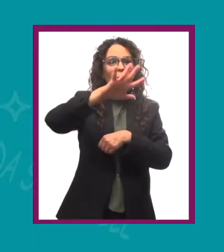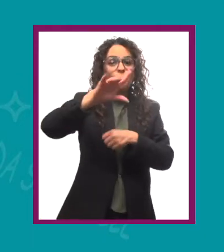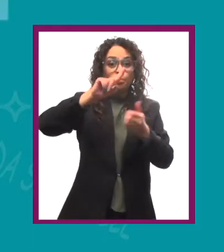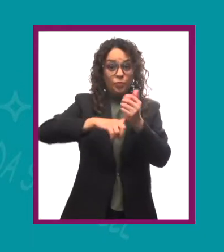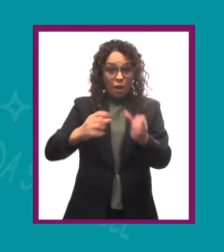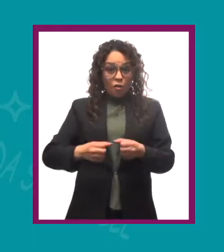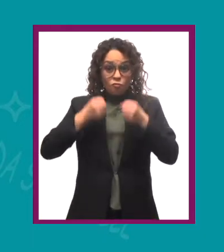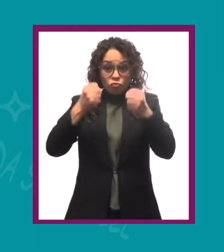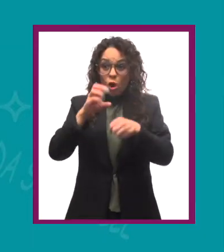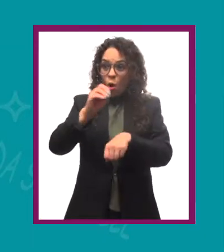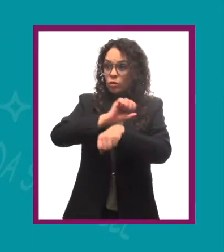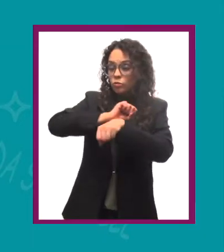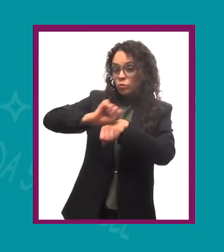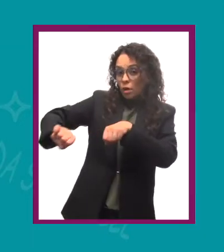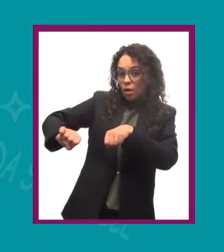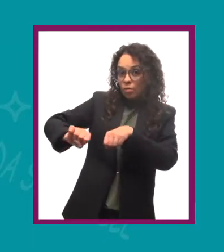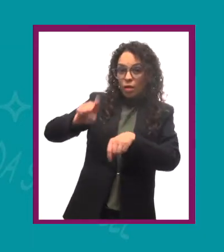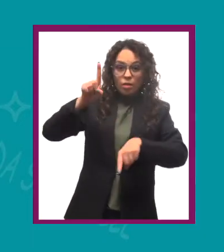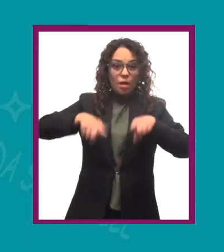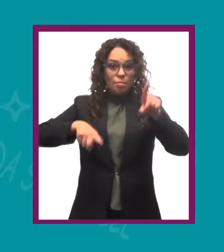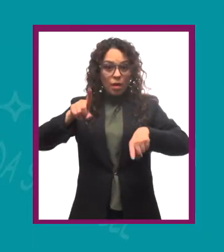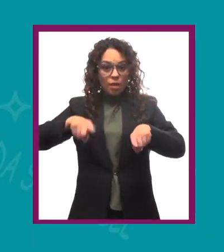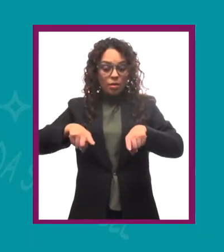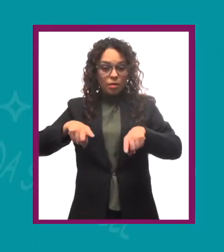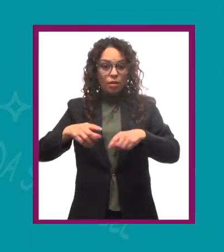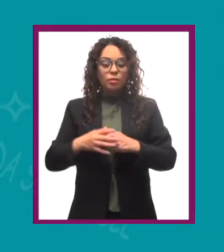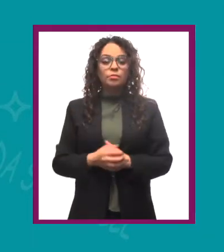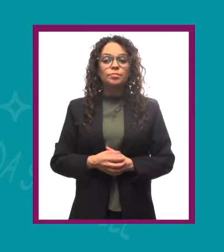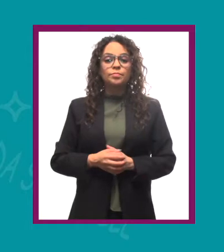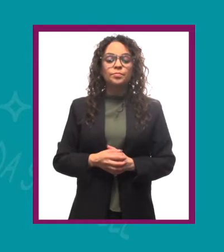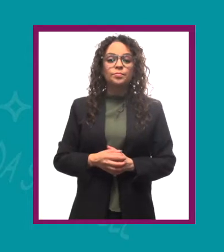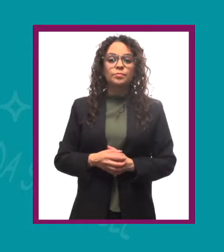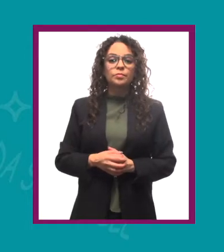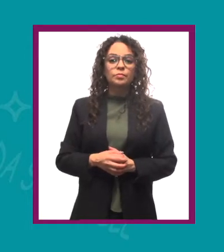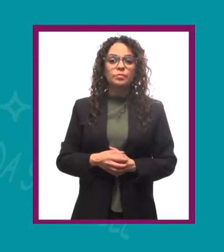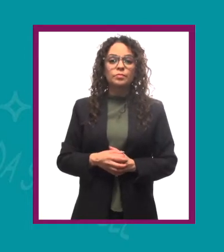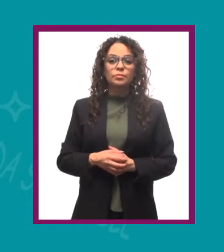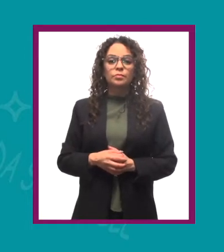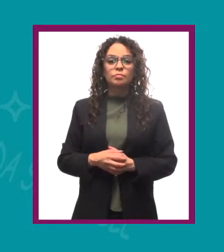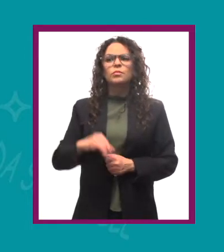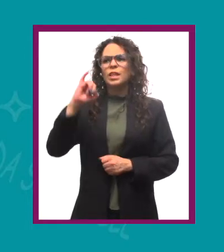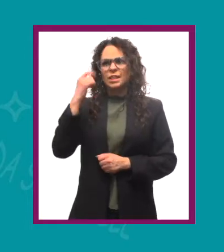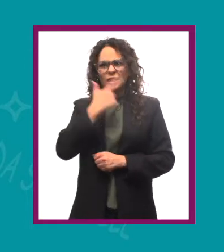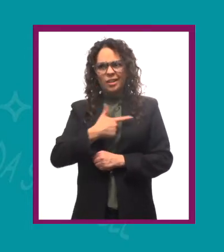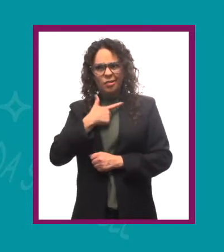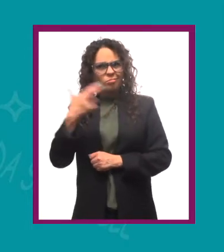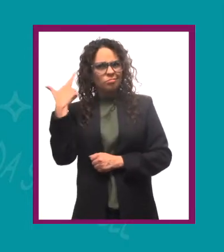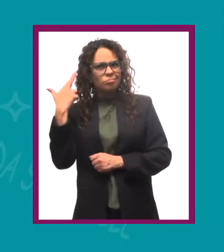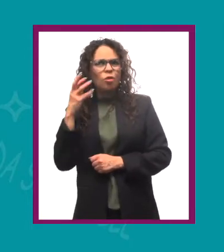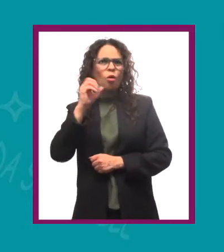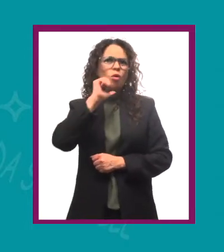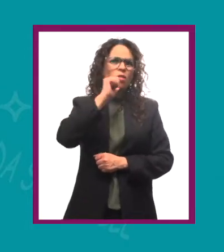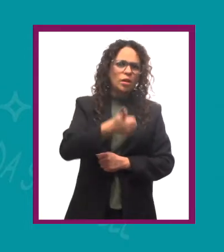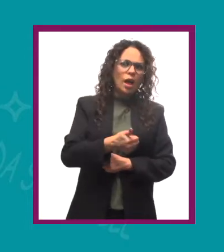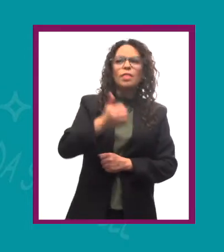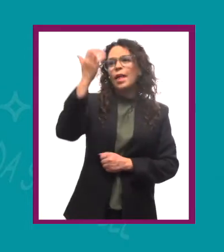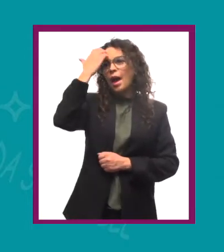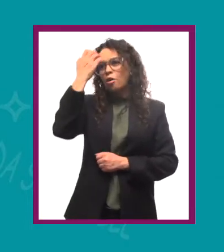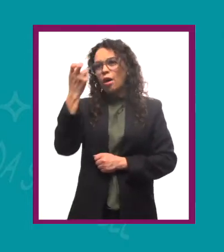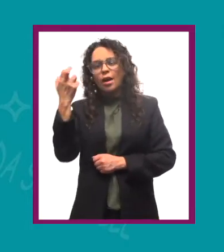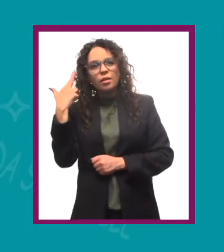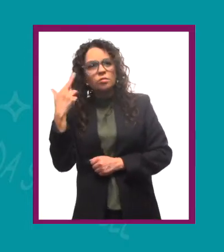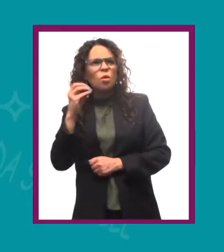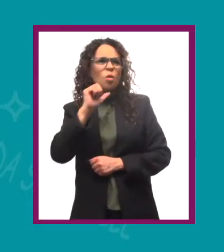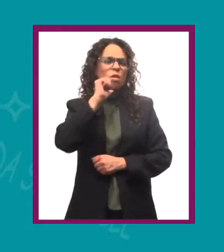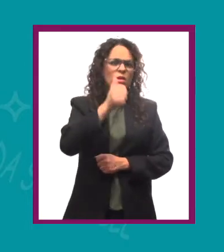la intensidad del sonido que nosotros estemos escuchando si es un sonido intenso, si no es un tenso si nos es agradable o no, si nos es